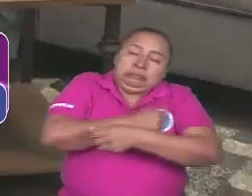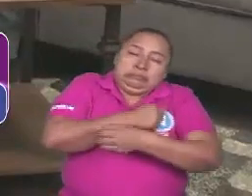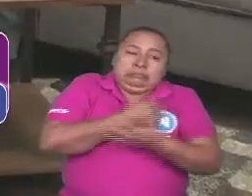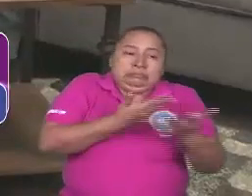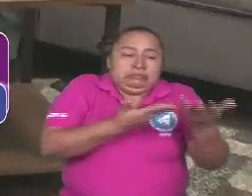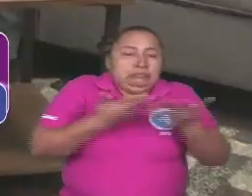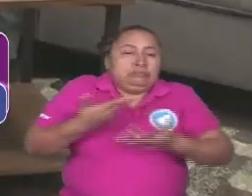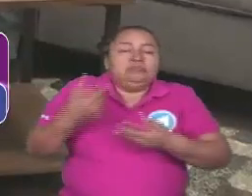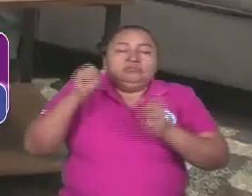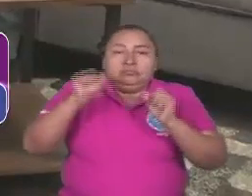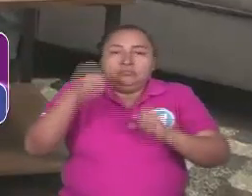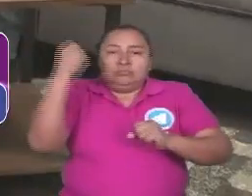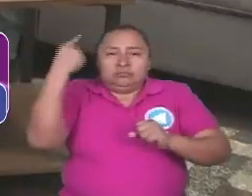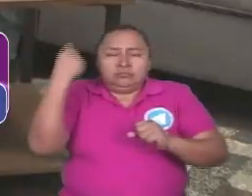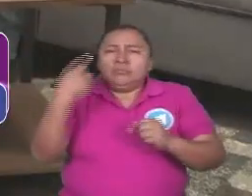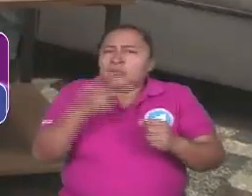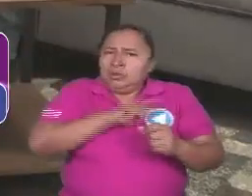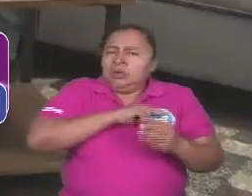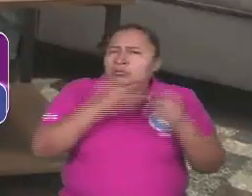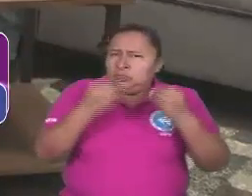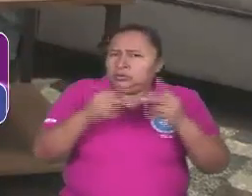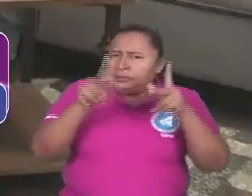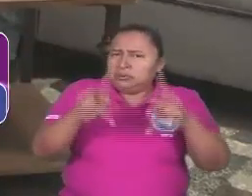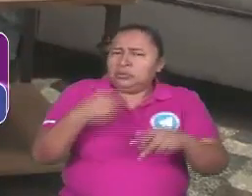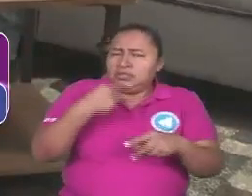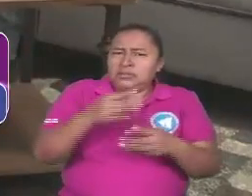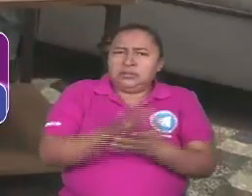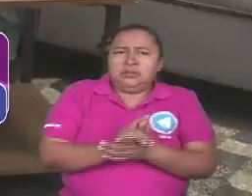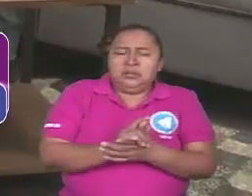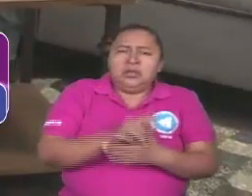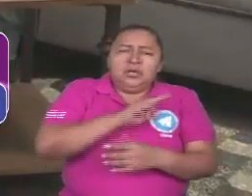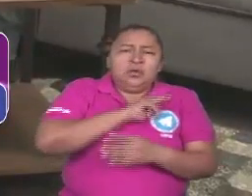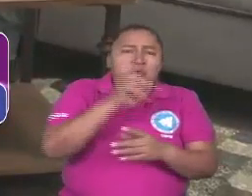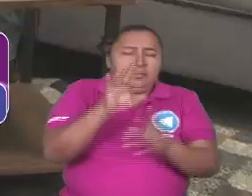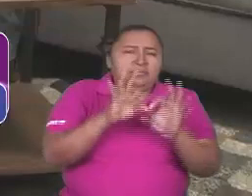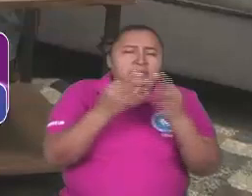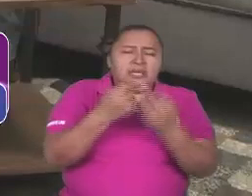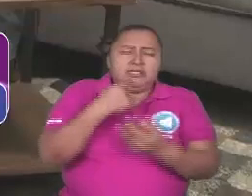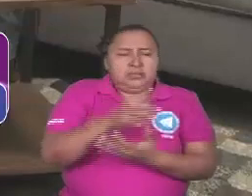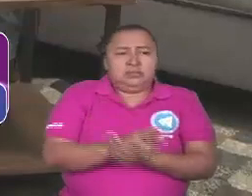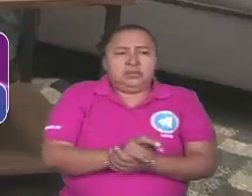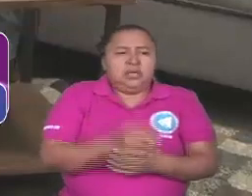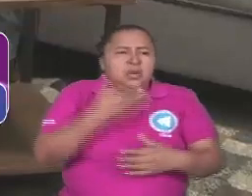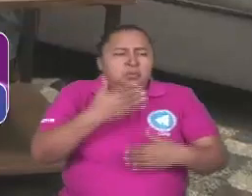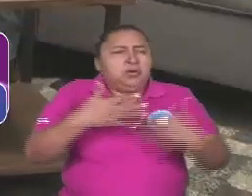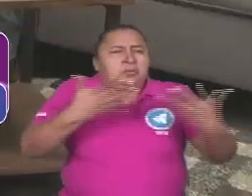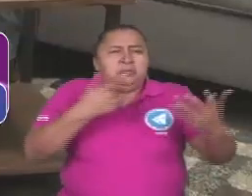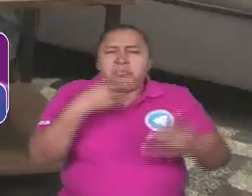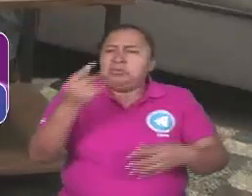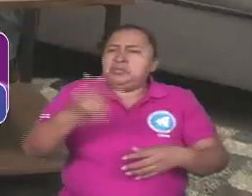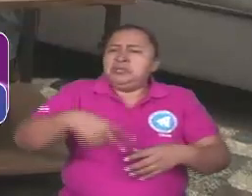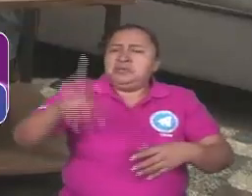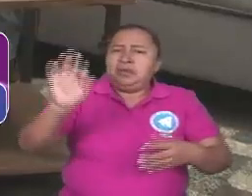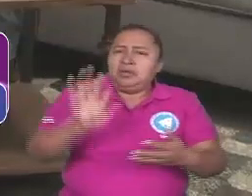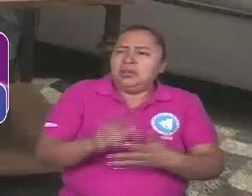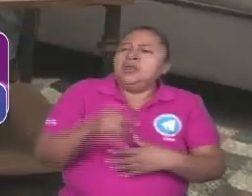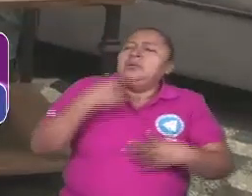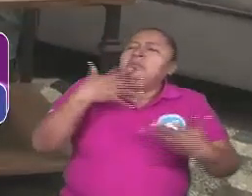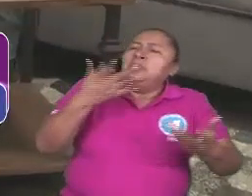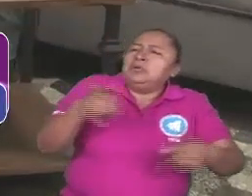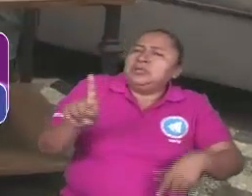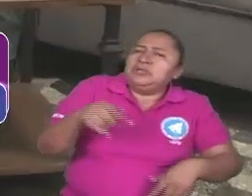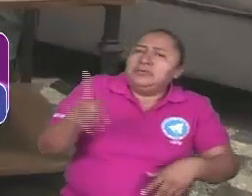el entendimiento. Porque hay mucha gente que te dice, hay una familia que dice, bueno, pero ¿por qué no se va Ortega? ¿Y por qué se tiene que ir?